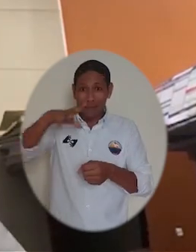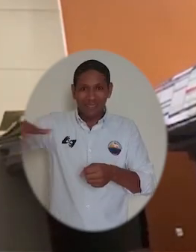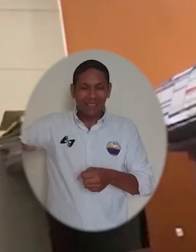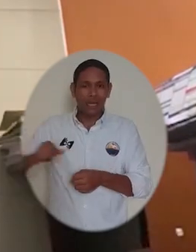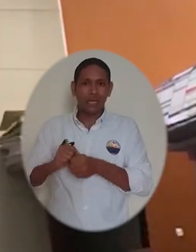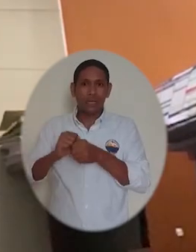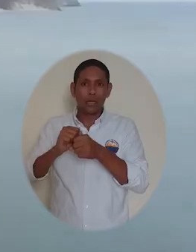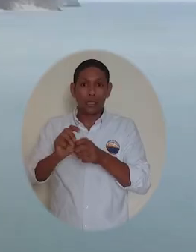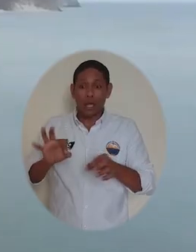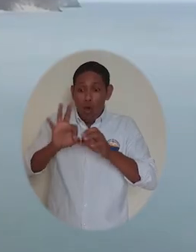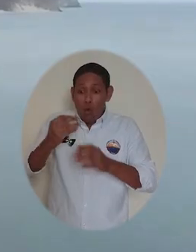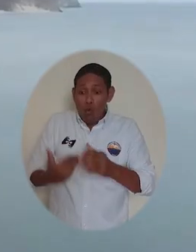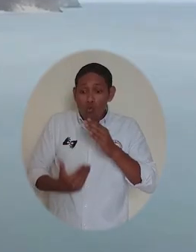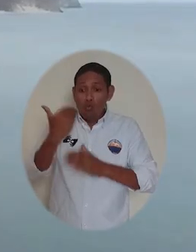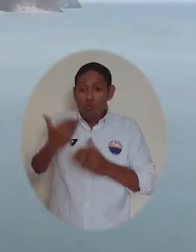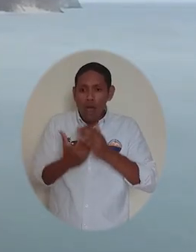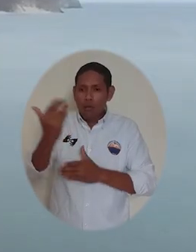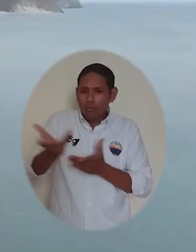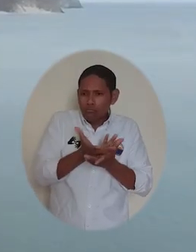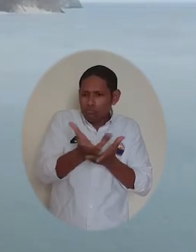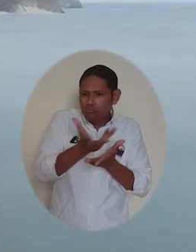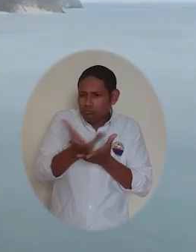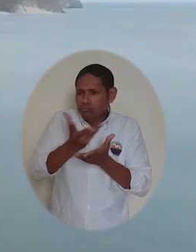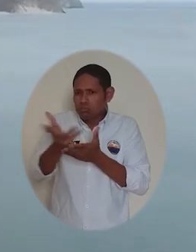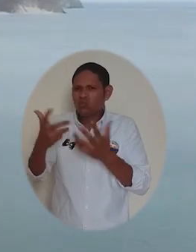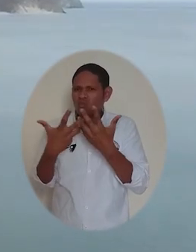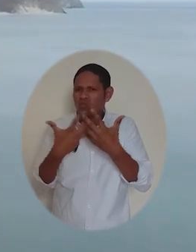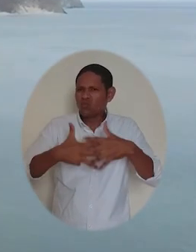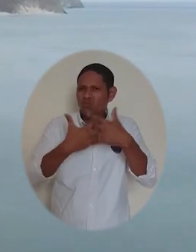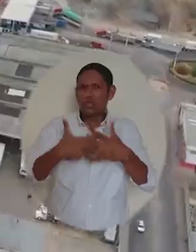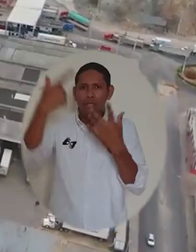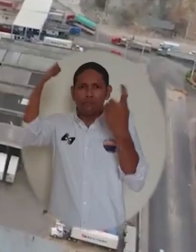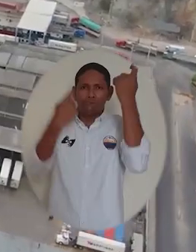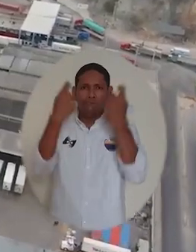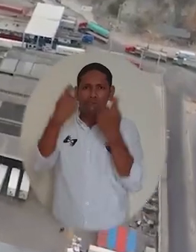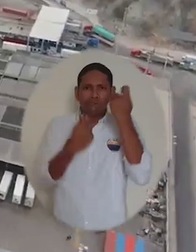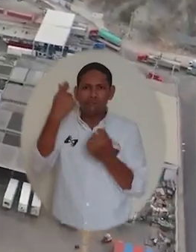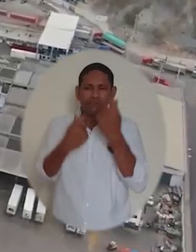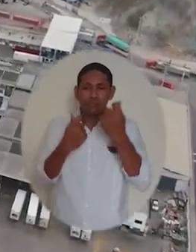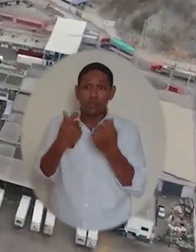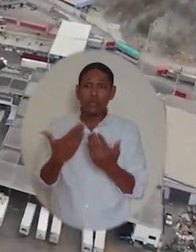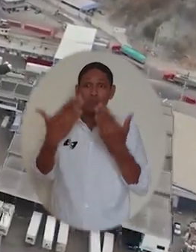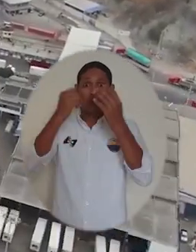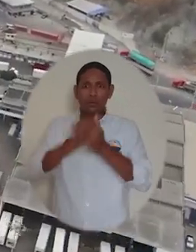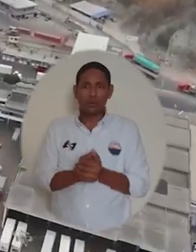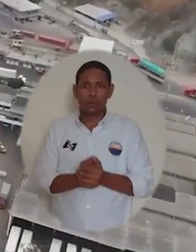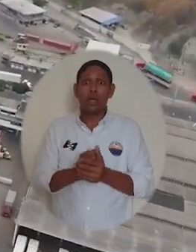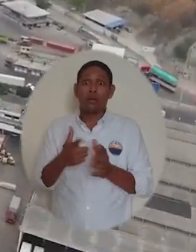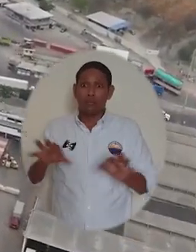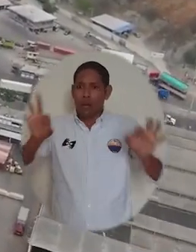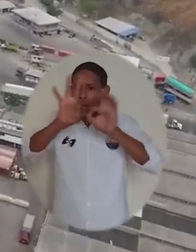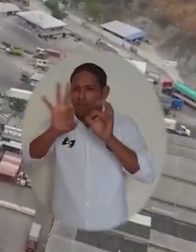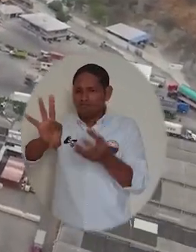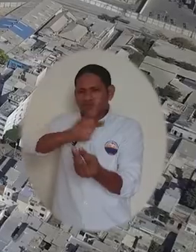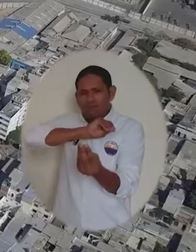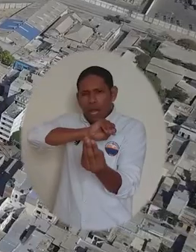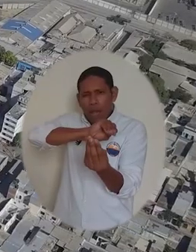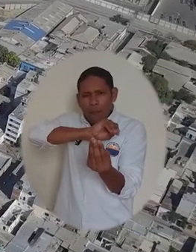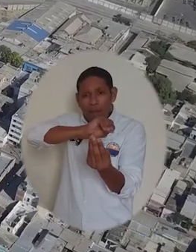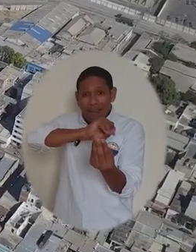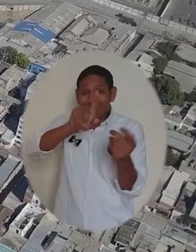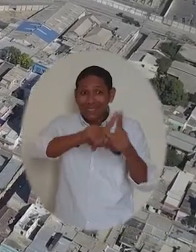especial a los magdalenenses con la puesta en marcha de este consultorio empresarial y contable son los siguientes, la